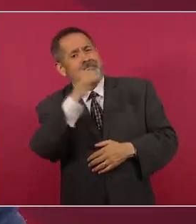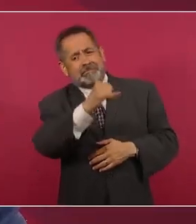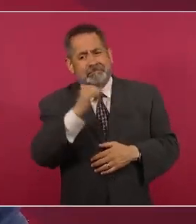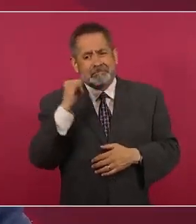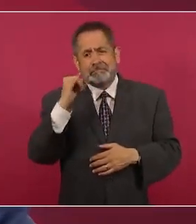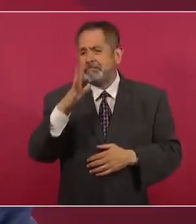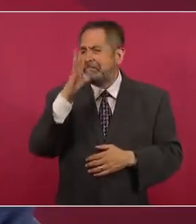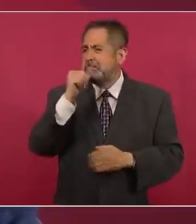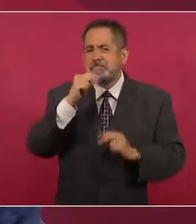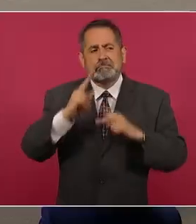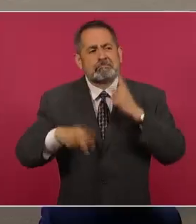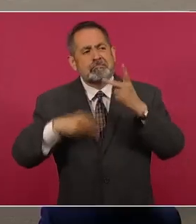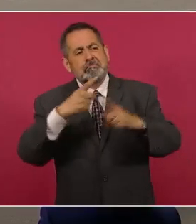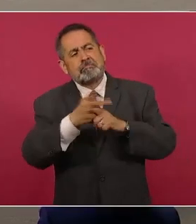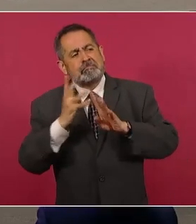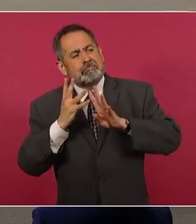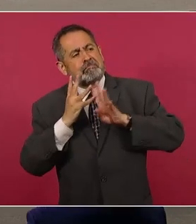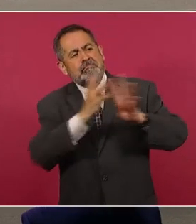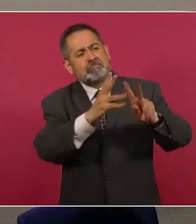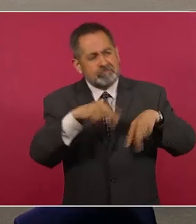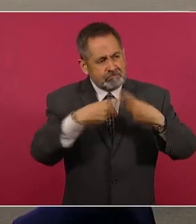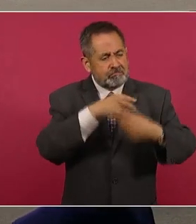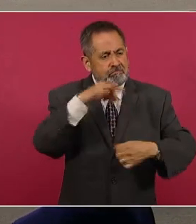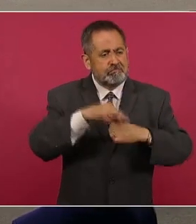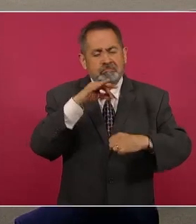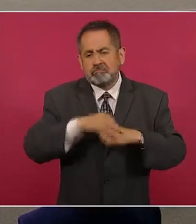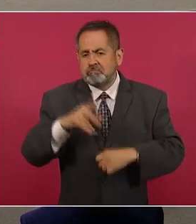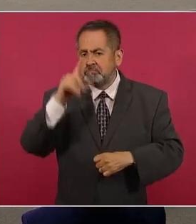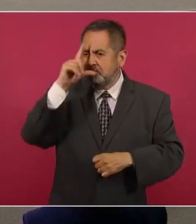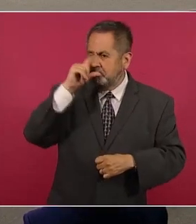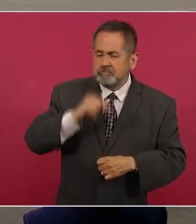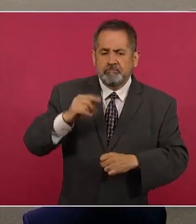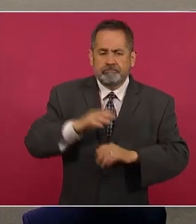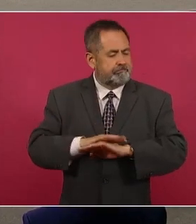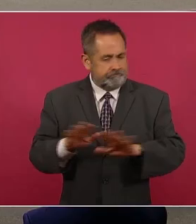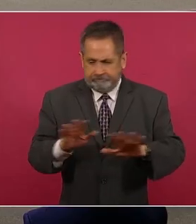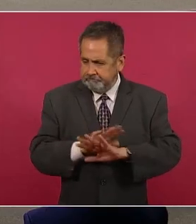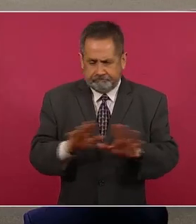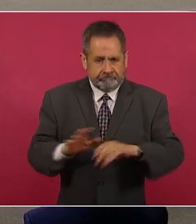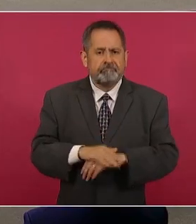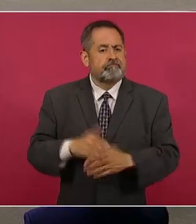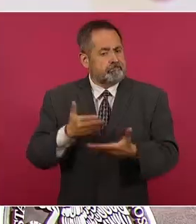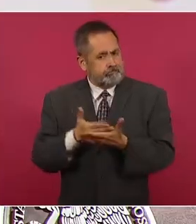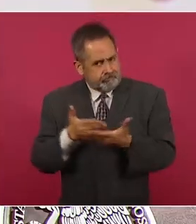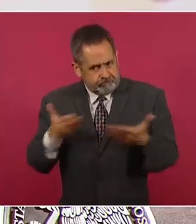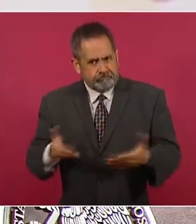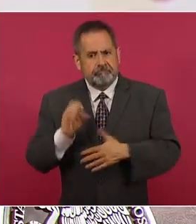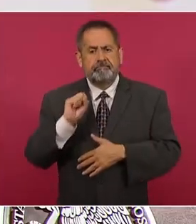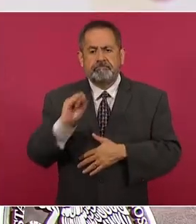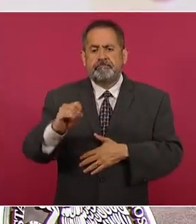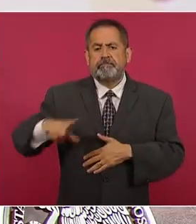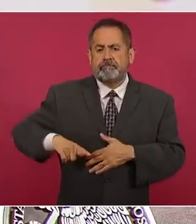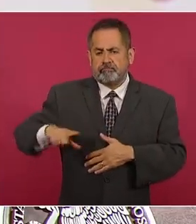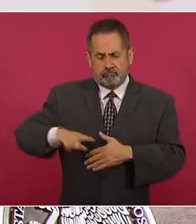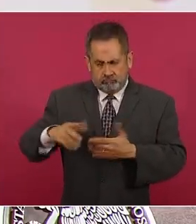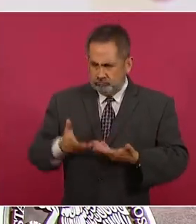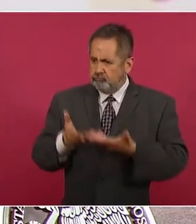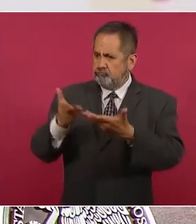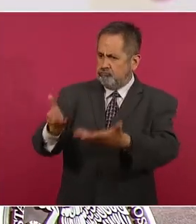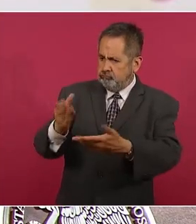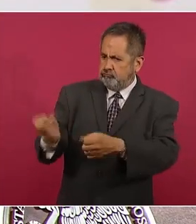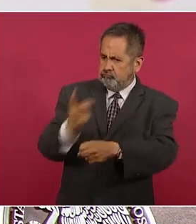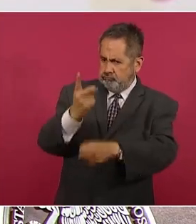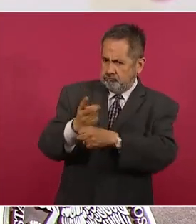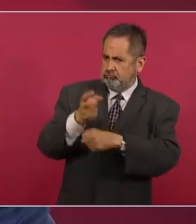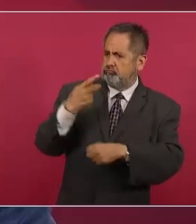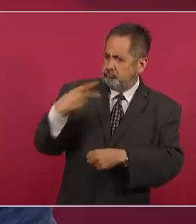que algunos ciudadanos hagan uso de su derecho al voto. Entonces, queremos que la autoridad electoral, que el Estado mexicano le garantice a todos